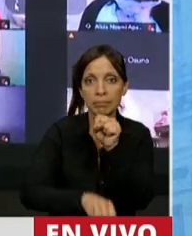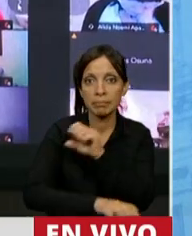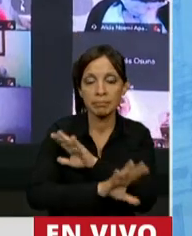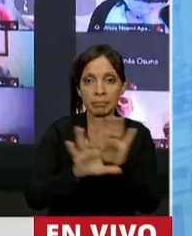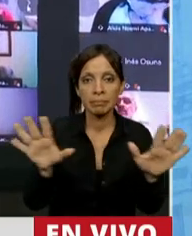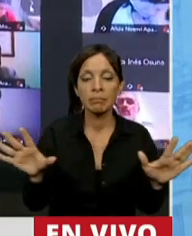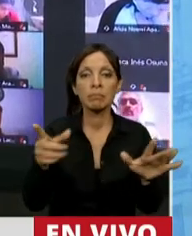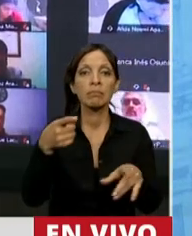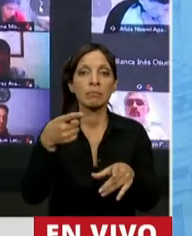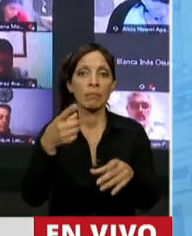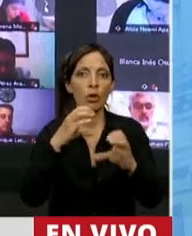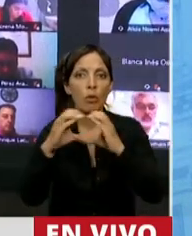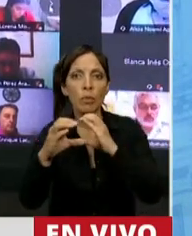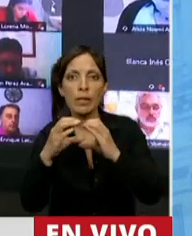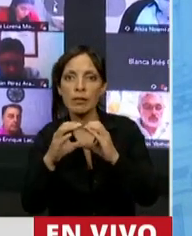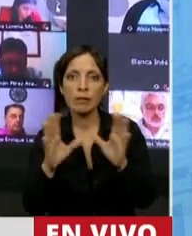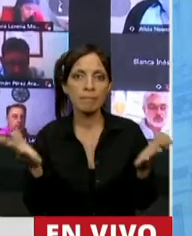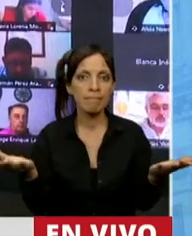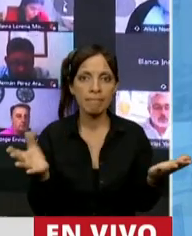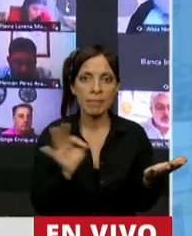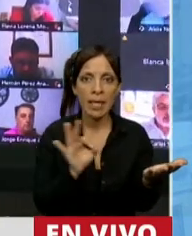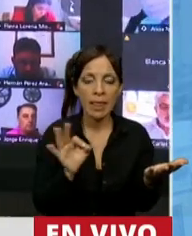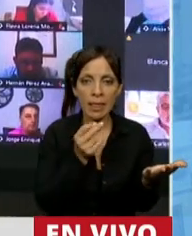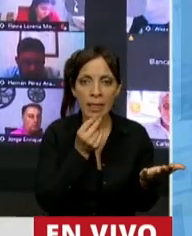cercenado la interconectividad,